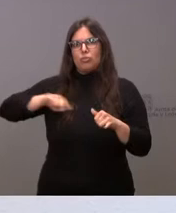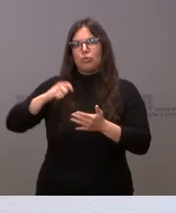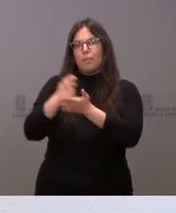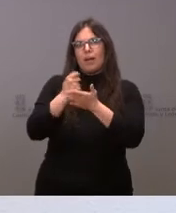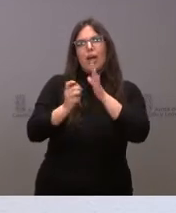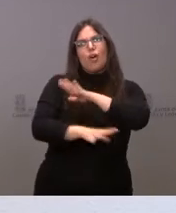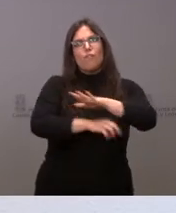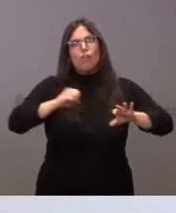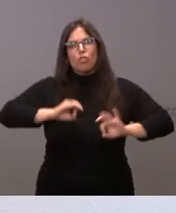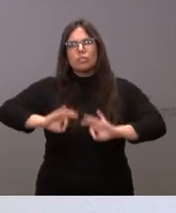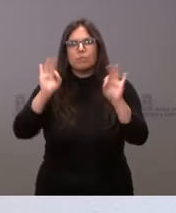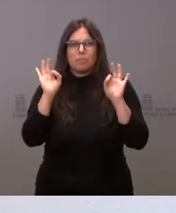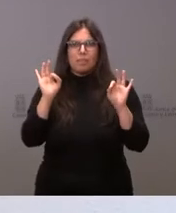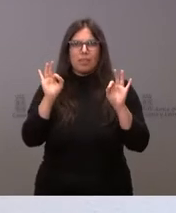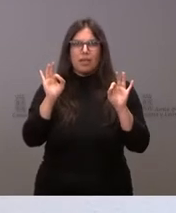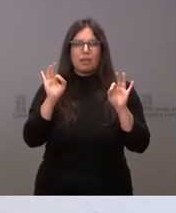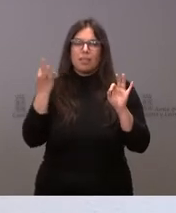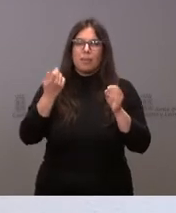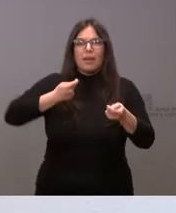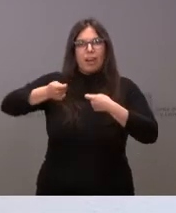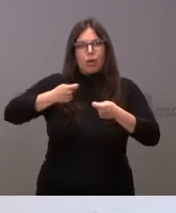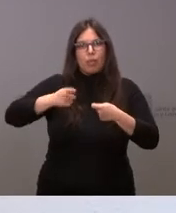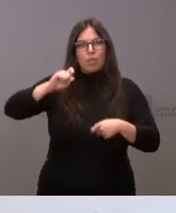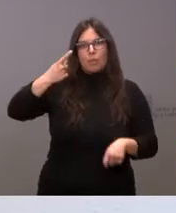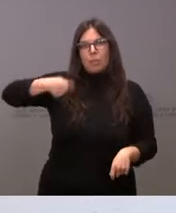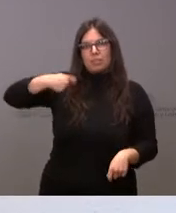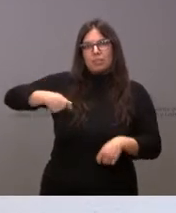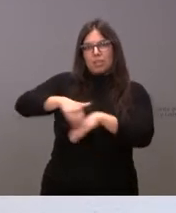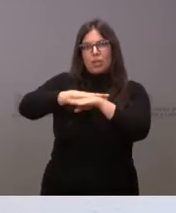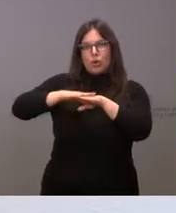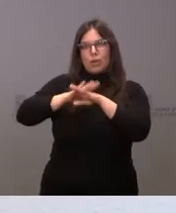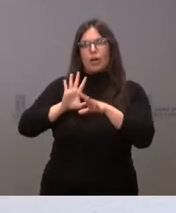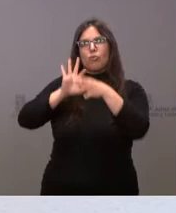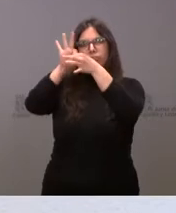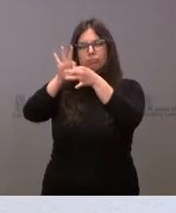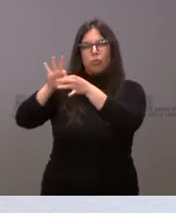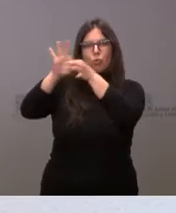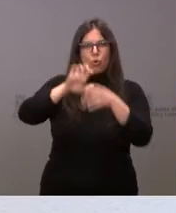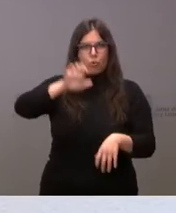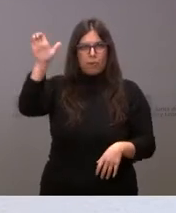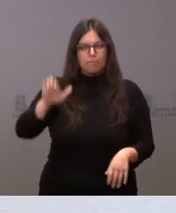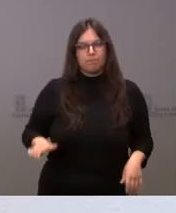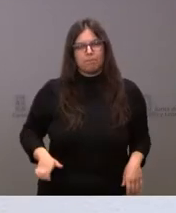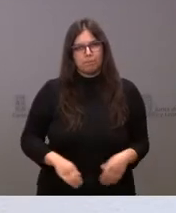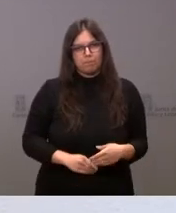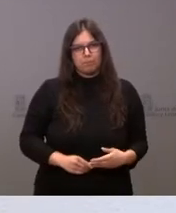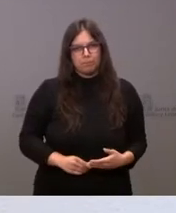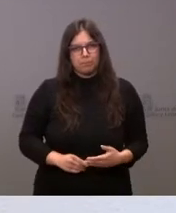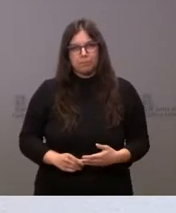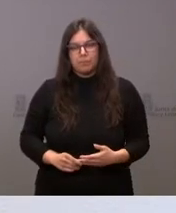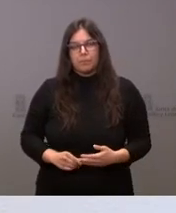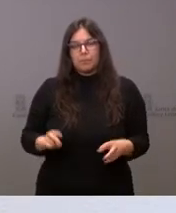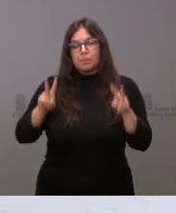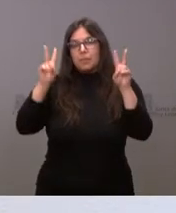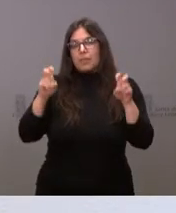fondo extraordinario que tendrá que negociar el presidente del gobierno en la Unión Europea. Sobre el alto